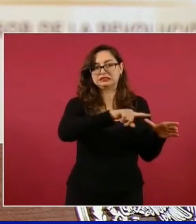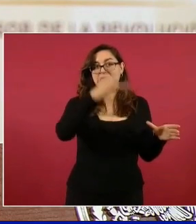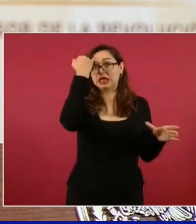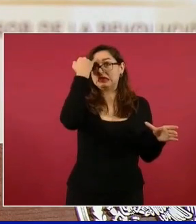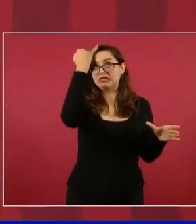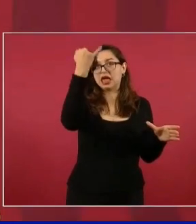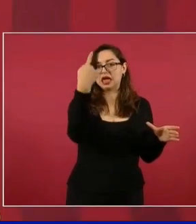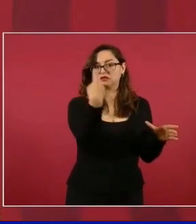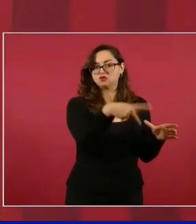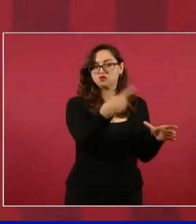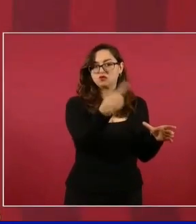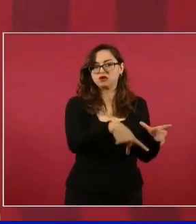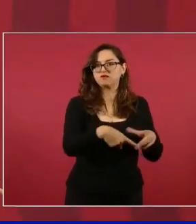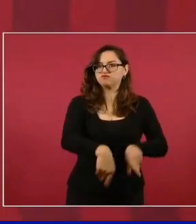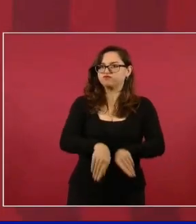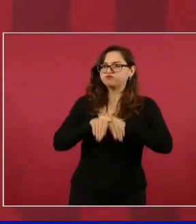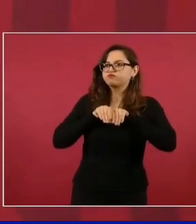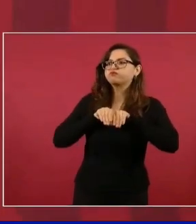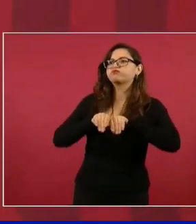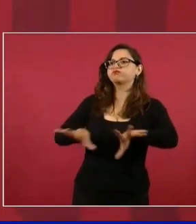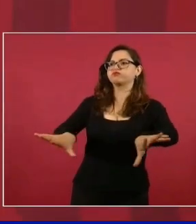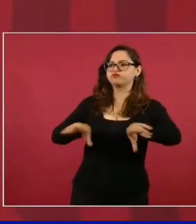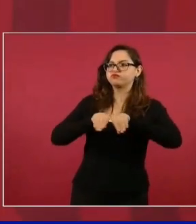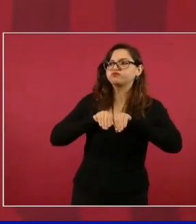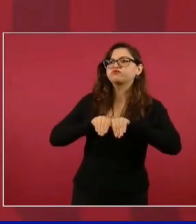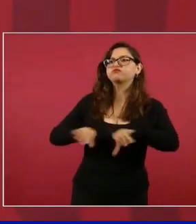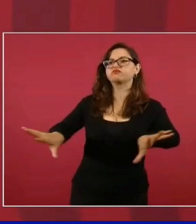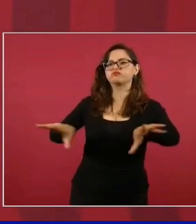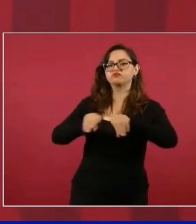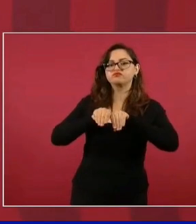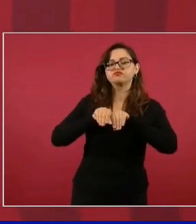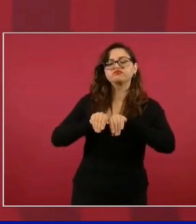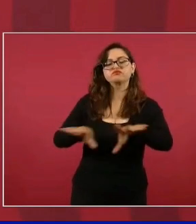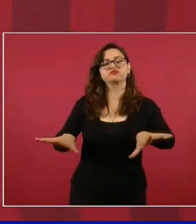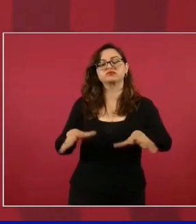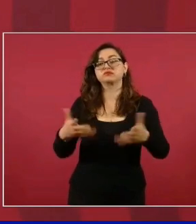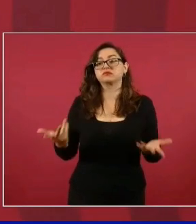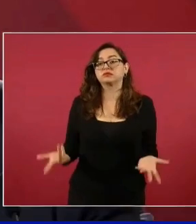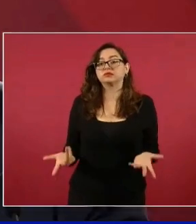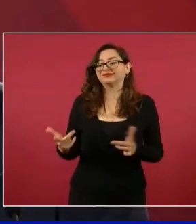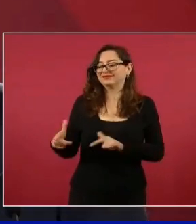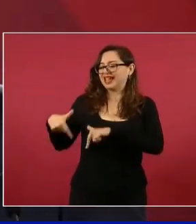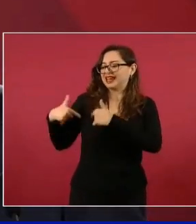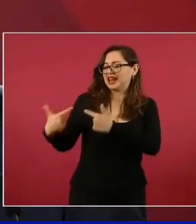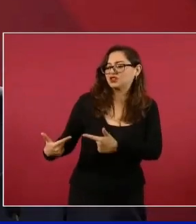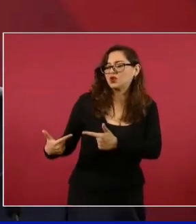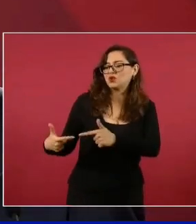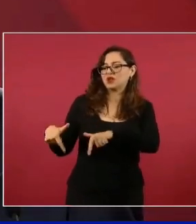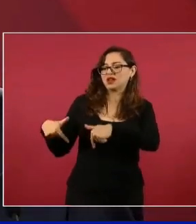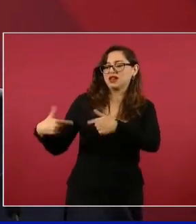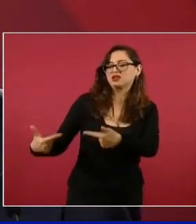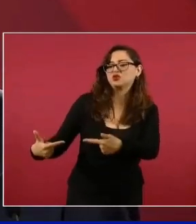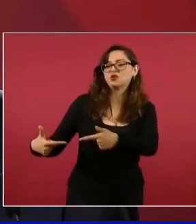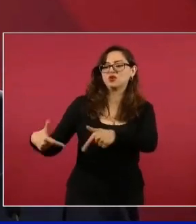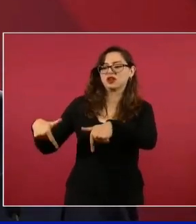fueron muchos